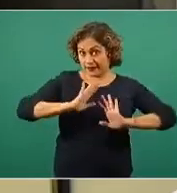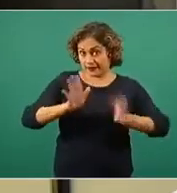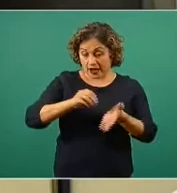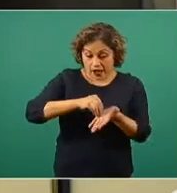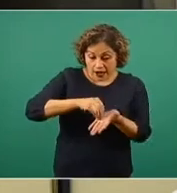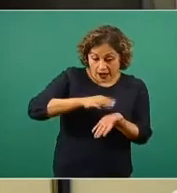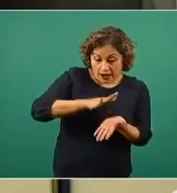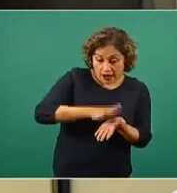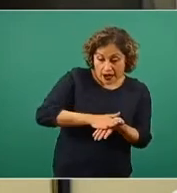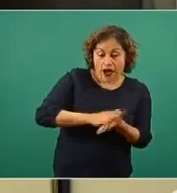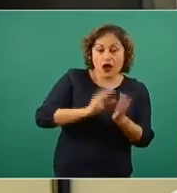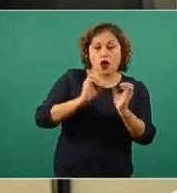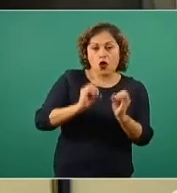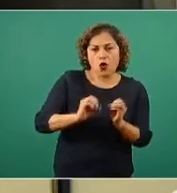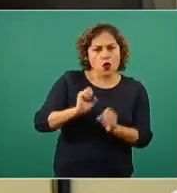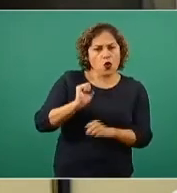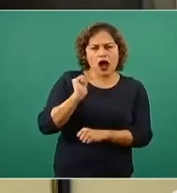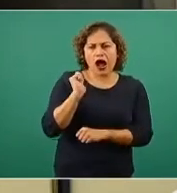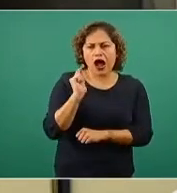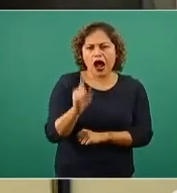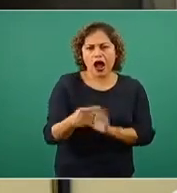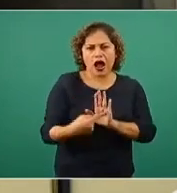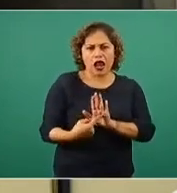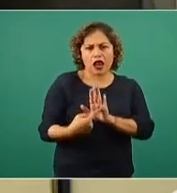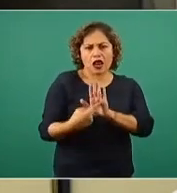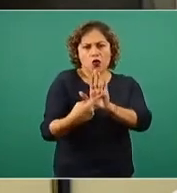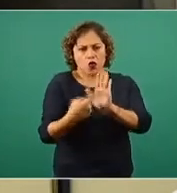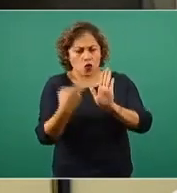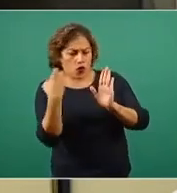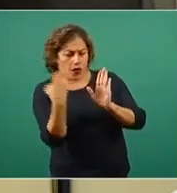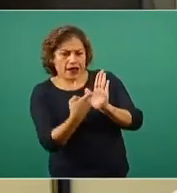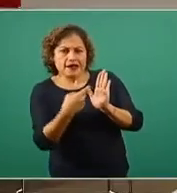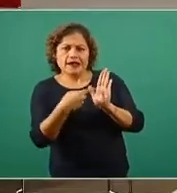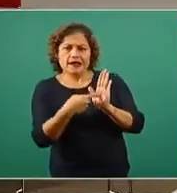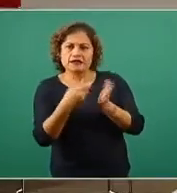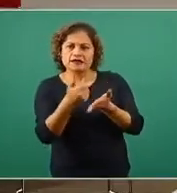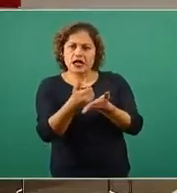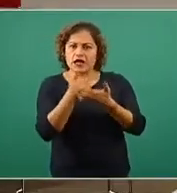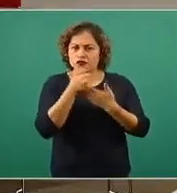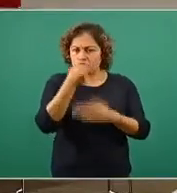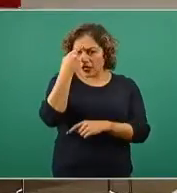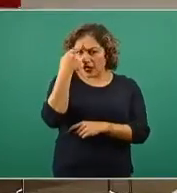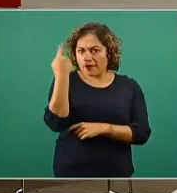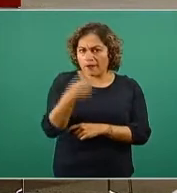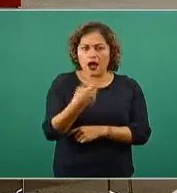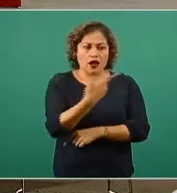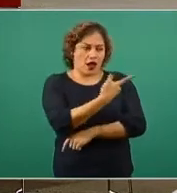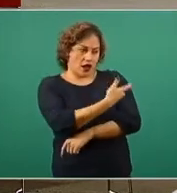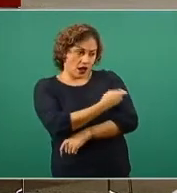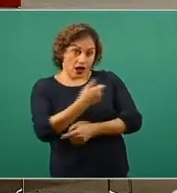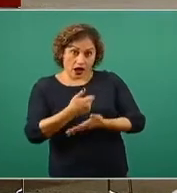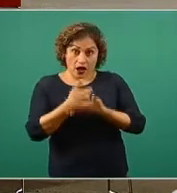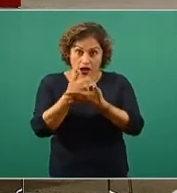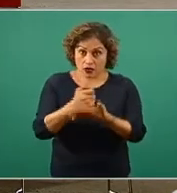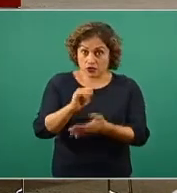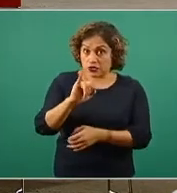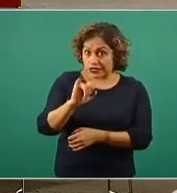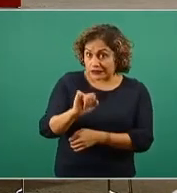gráfica que muestre esta disminución más adelante, no sé si se pueda o